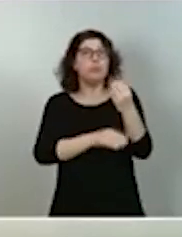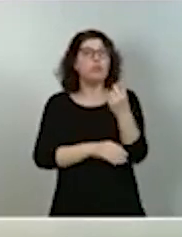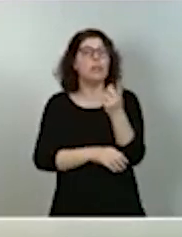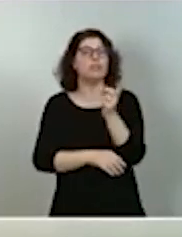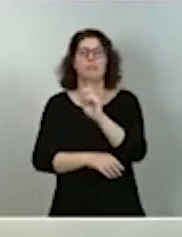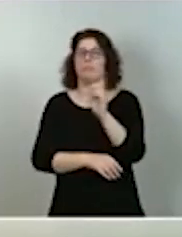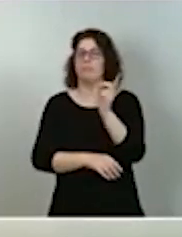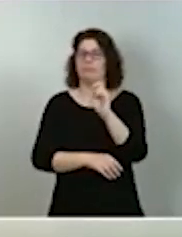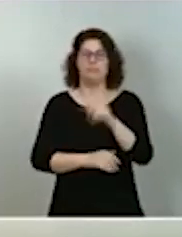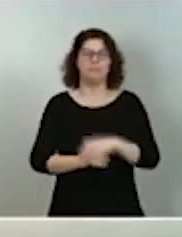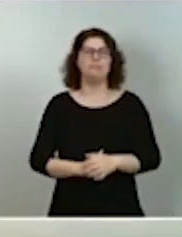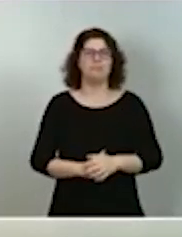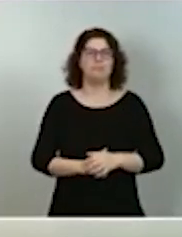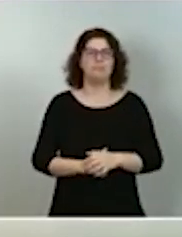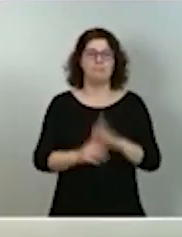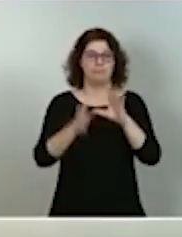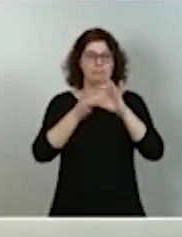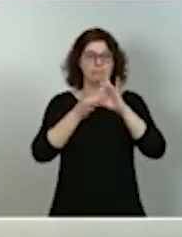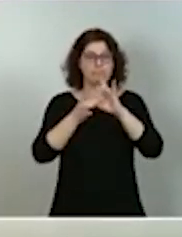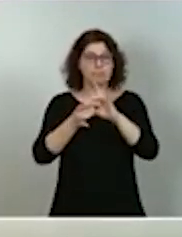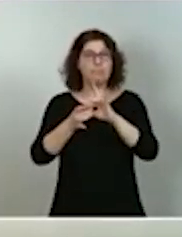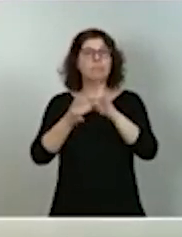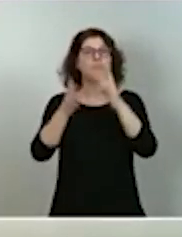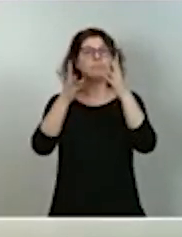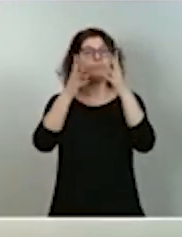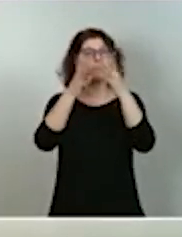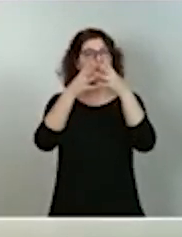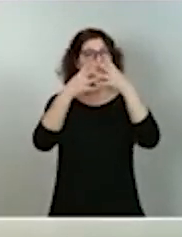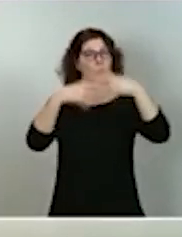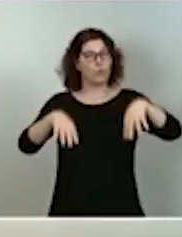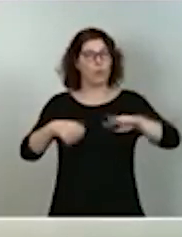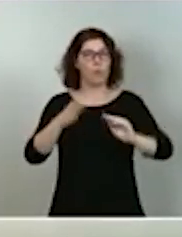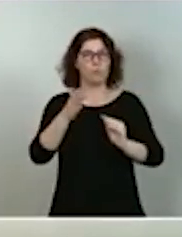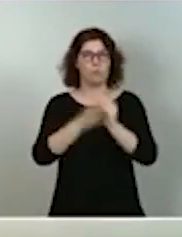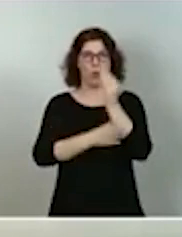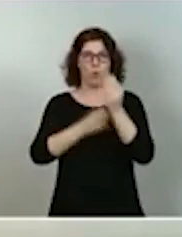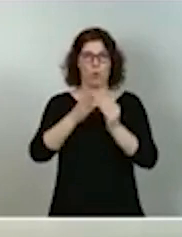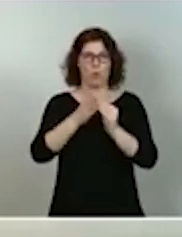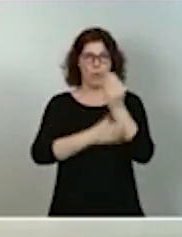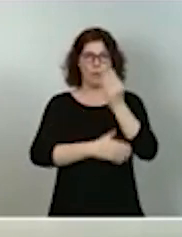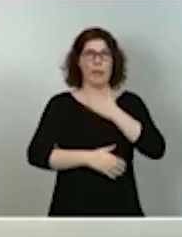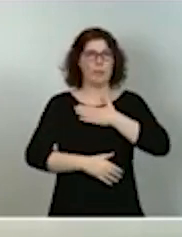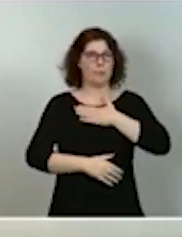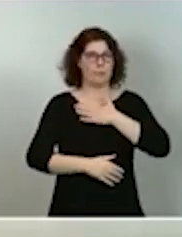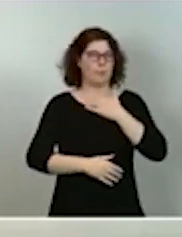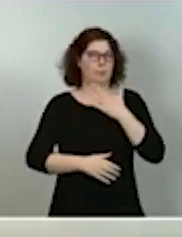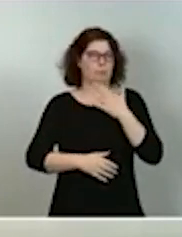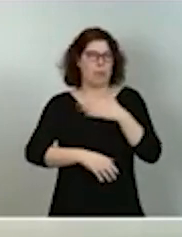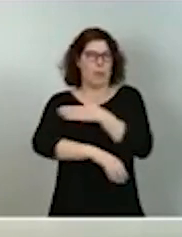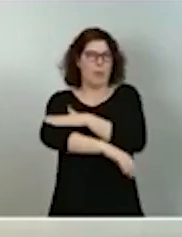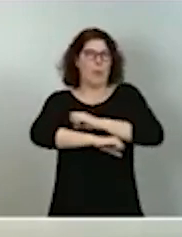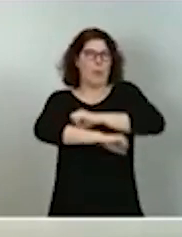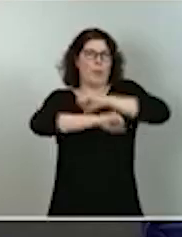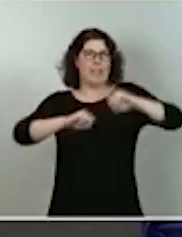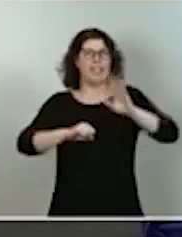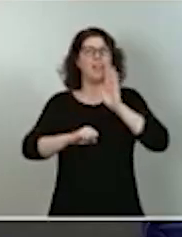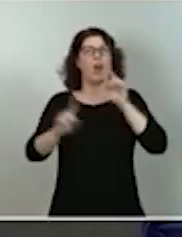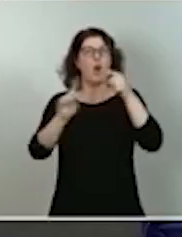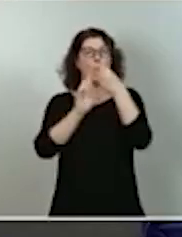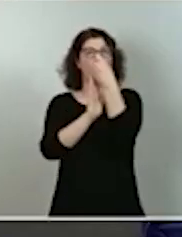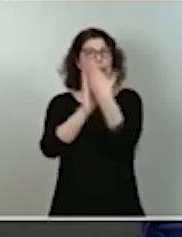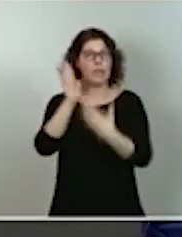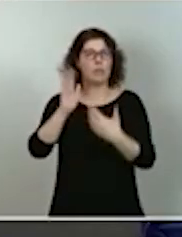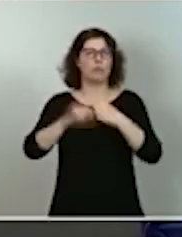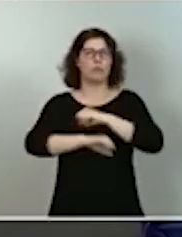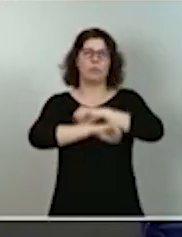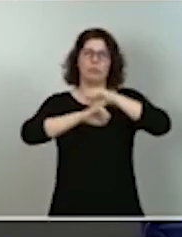una estructura productiva que sea la base de sostenibilidad material de todos esos objetivos que tenemos un plazo para